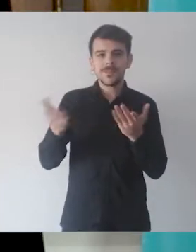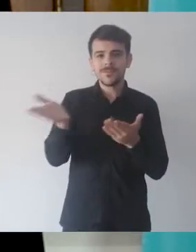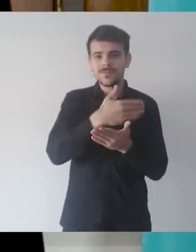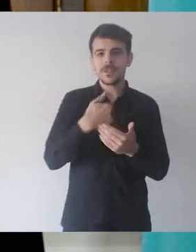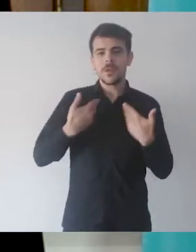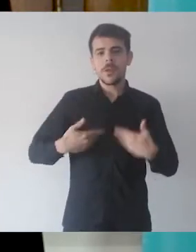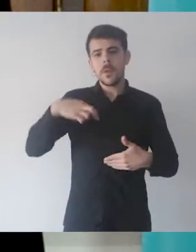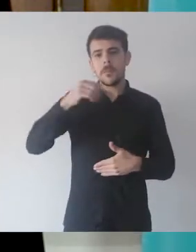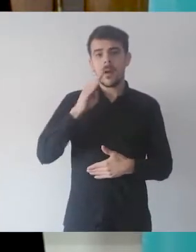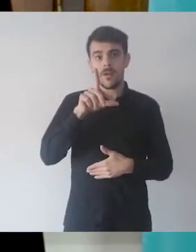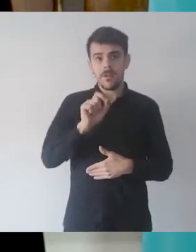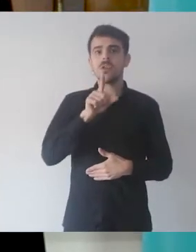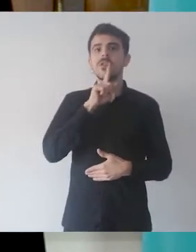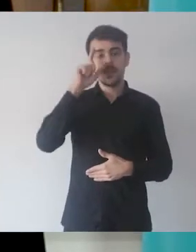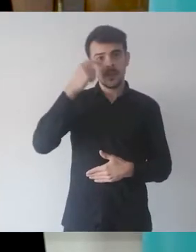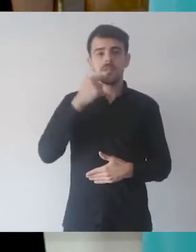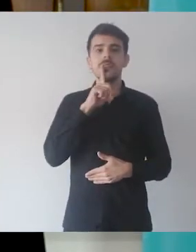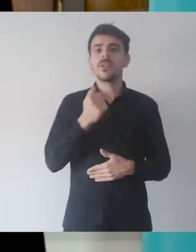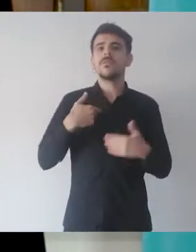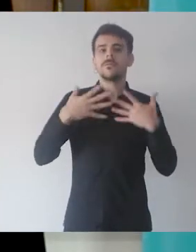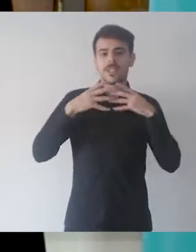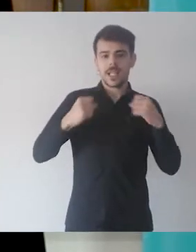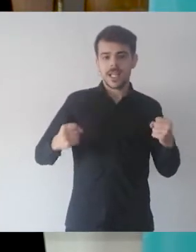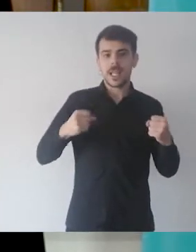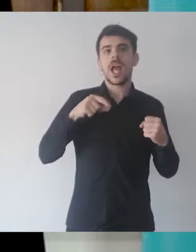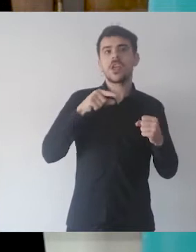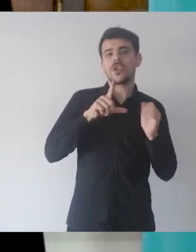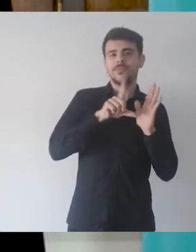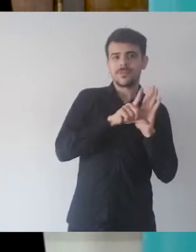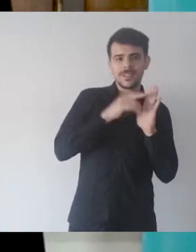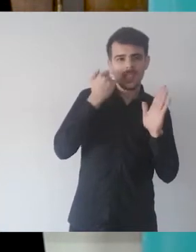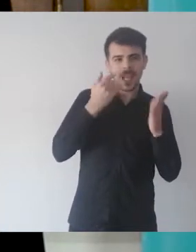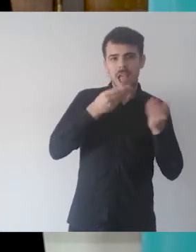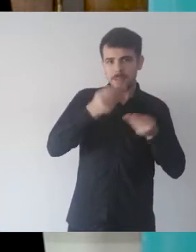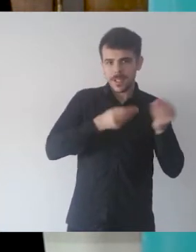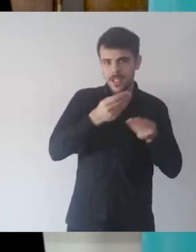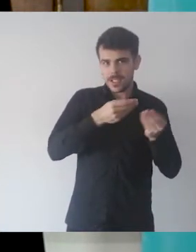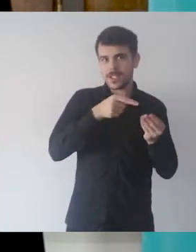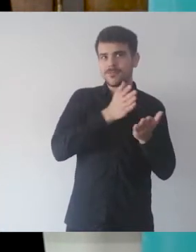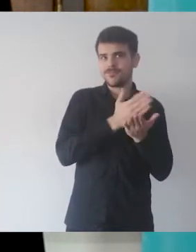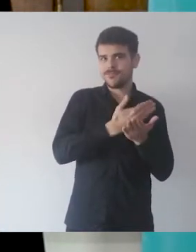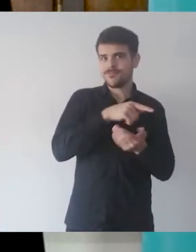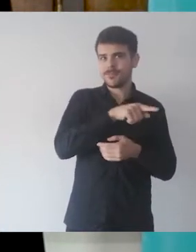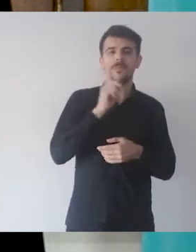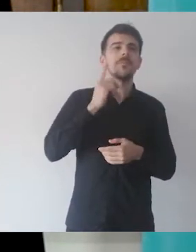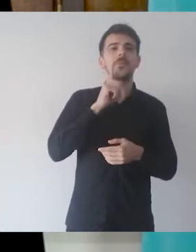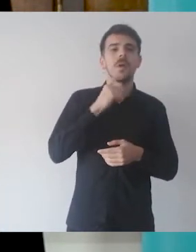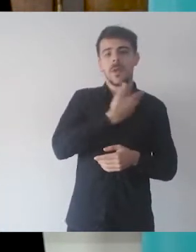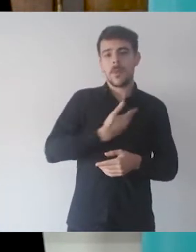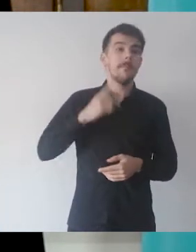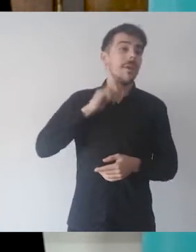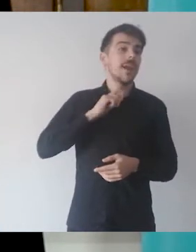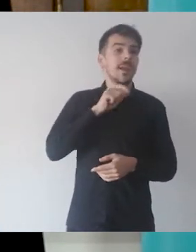y Administrativo de la Municipalidad de Paraná y este es otro informe semanal en el marco de la pandemia COVID-19.